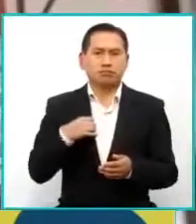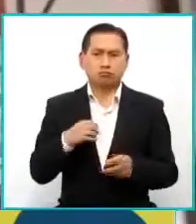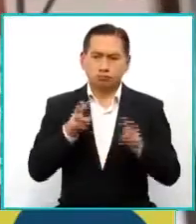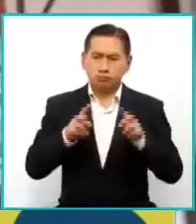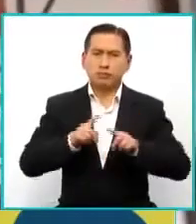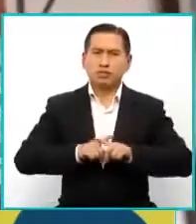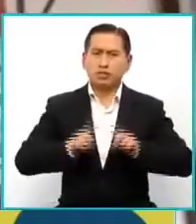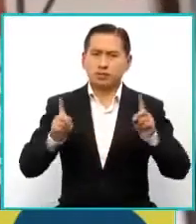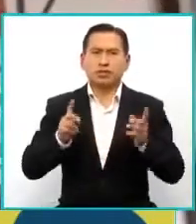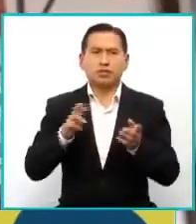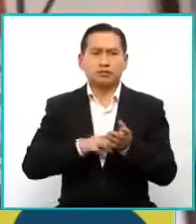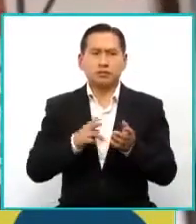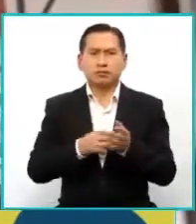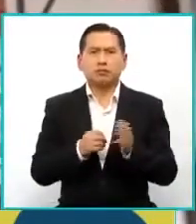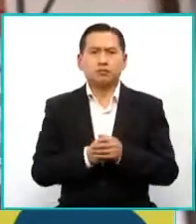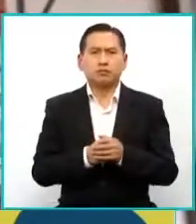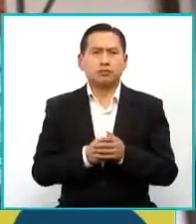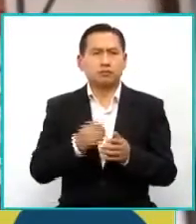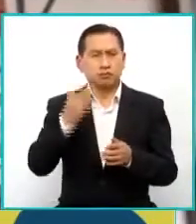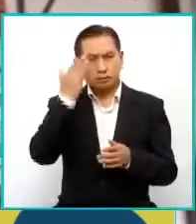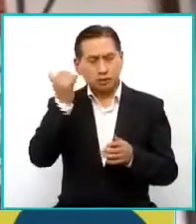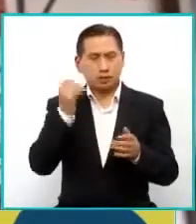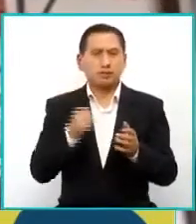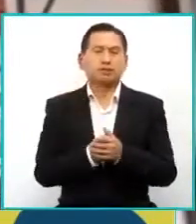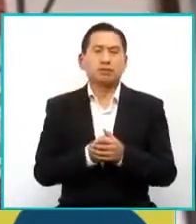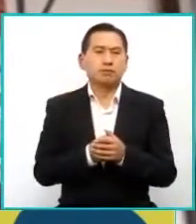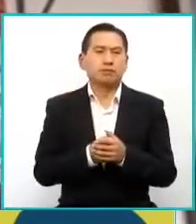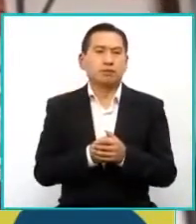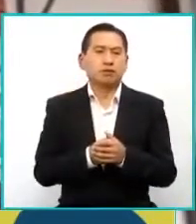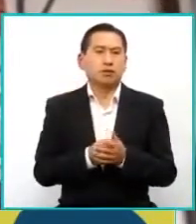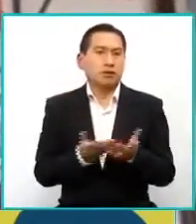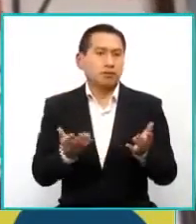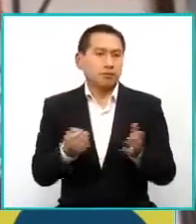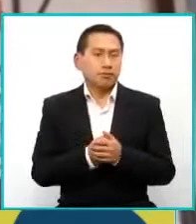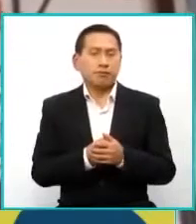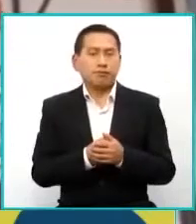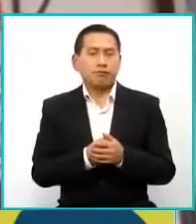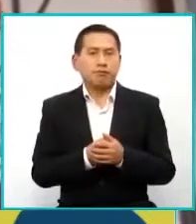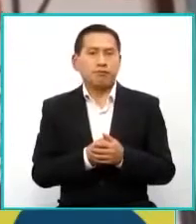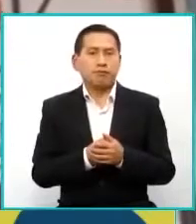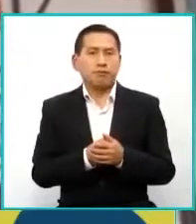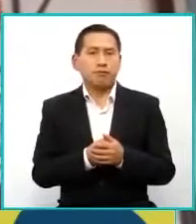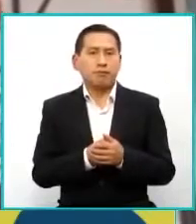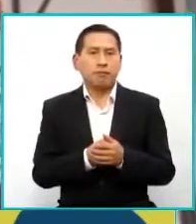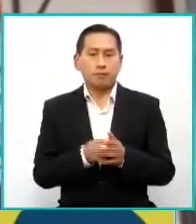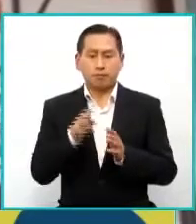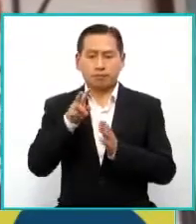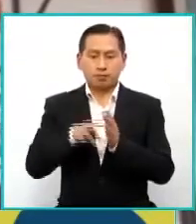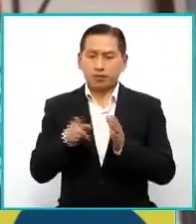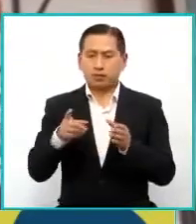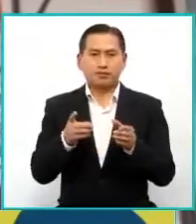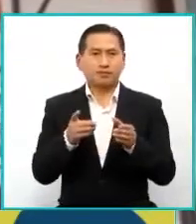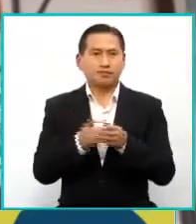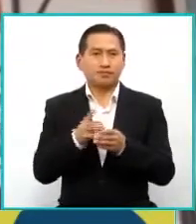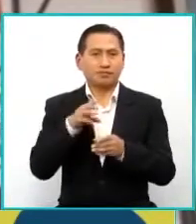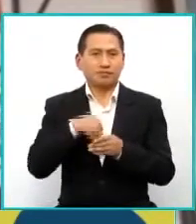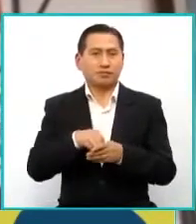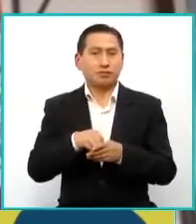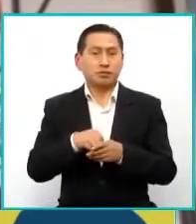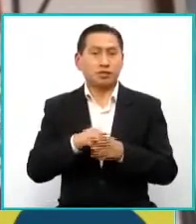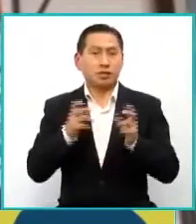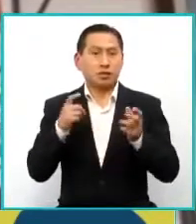distinto, porque, bueno, es un documental, en un tema,